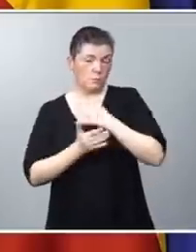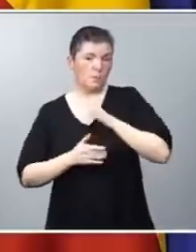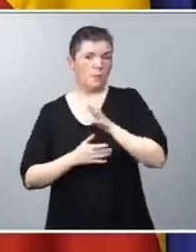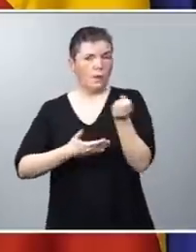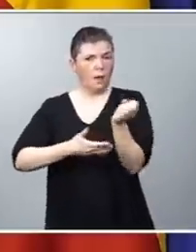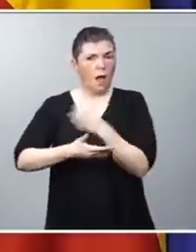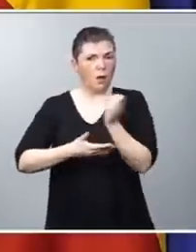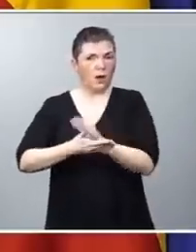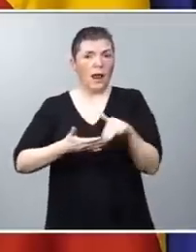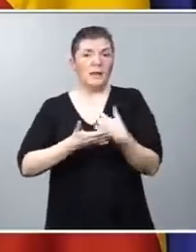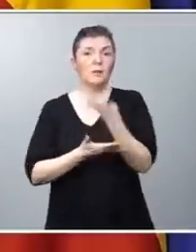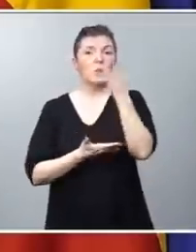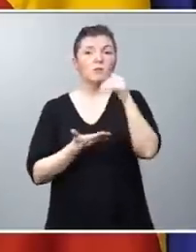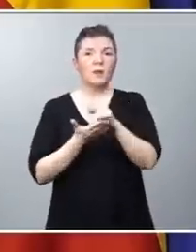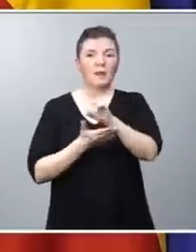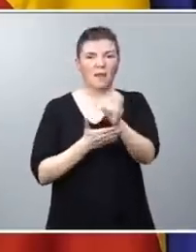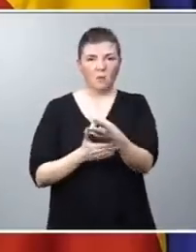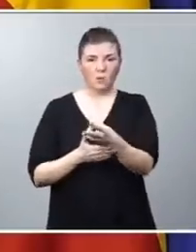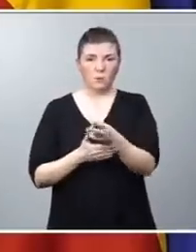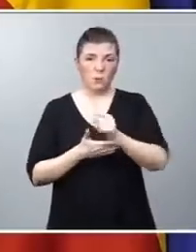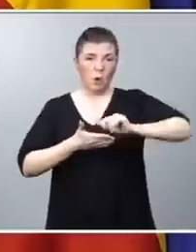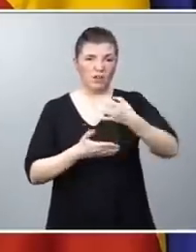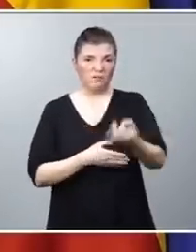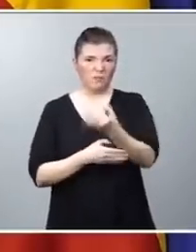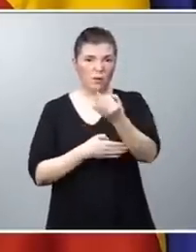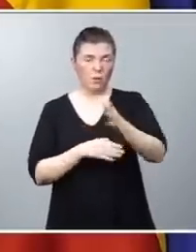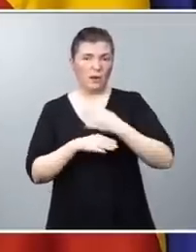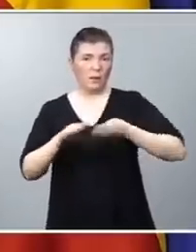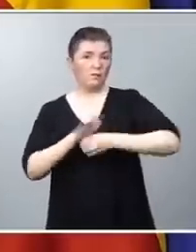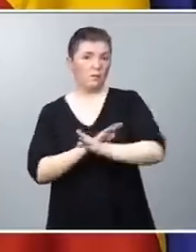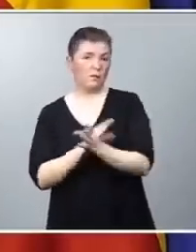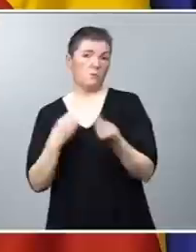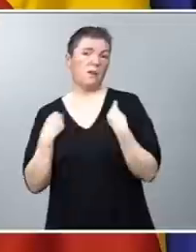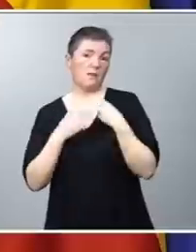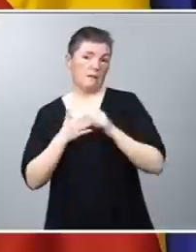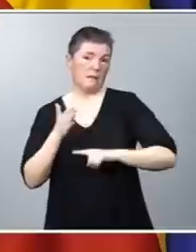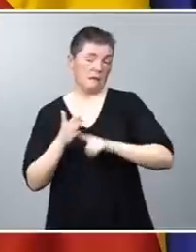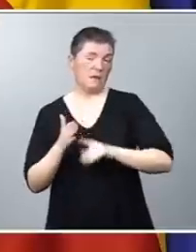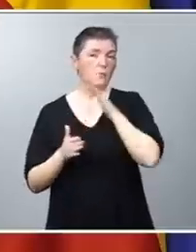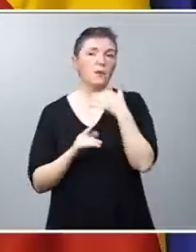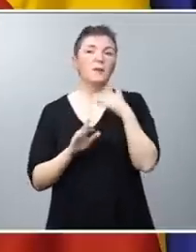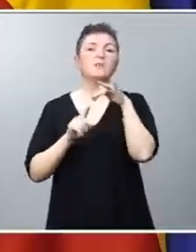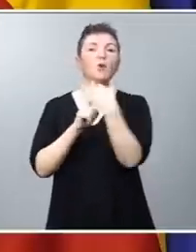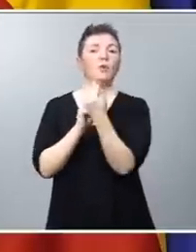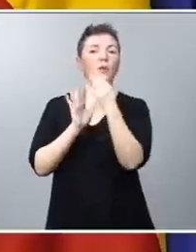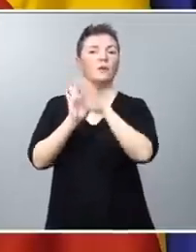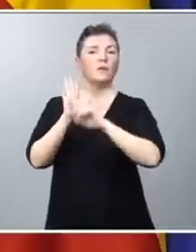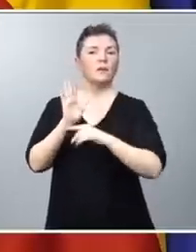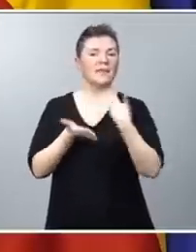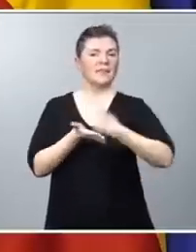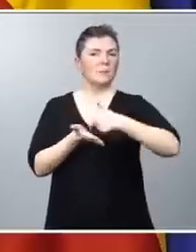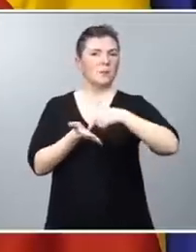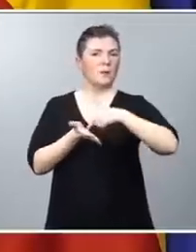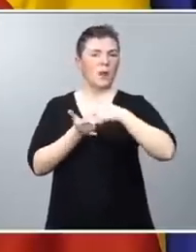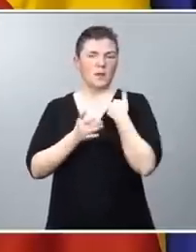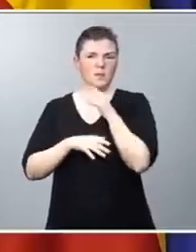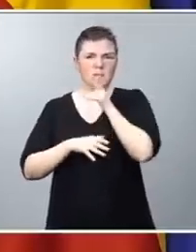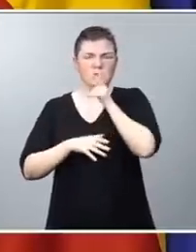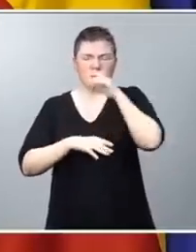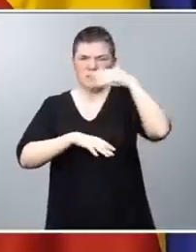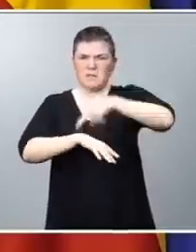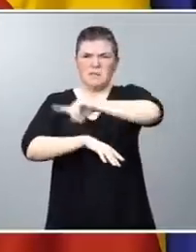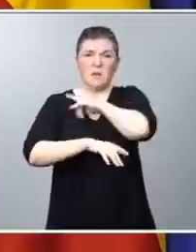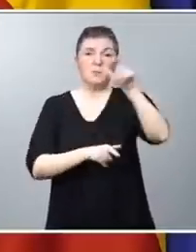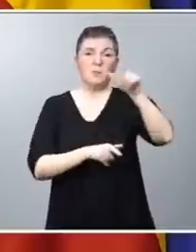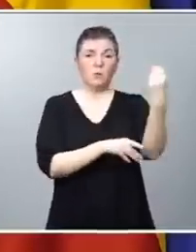4.000 euros y tener un contrato fijo para poder acceder a un alquiler, porque las condiciones que se piden son draconianas, a las personas jóvenes que